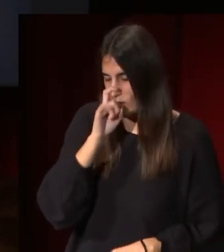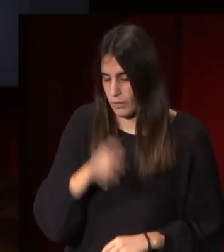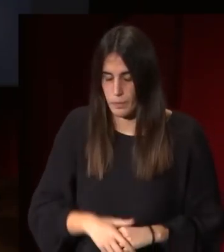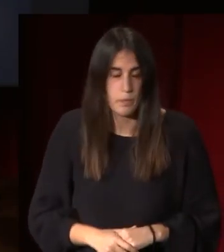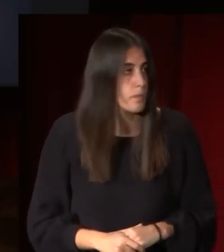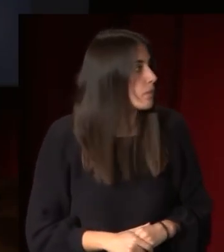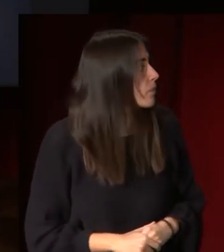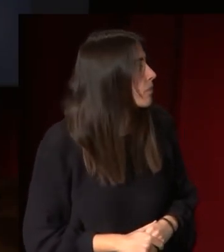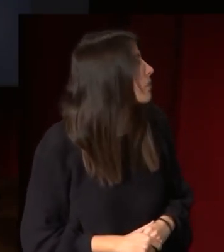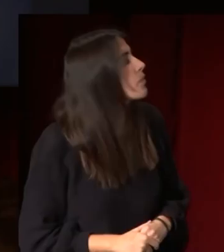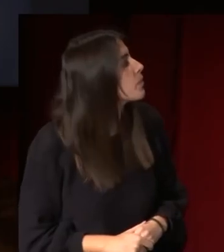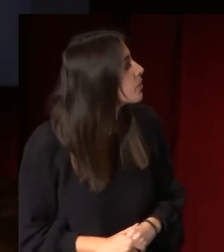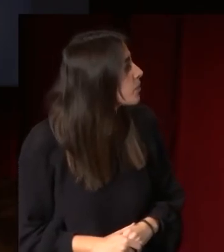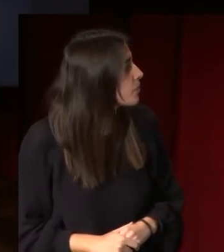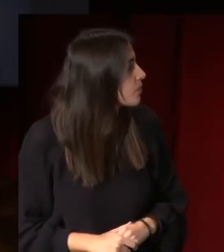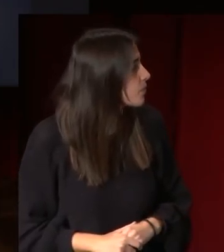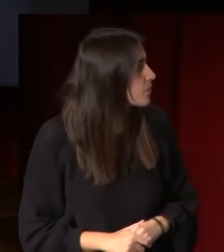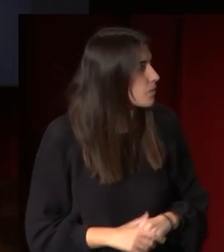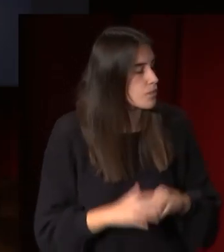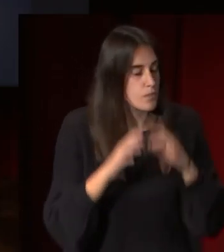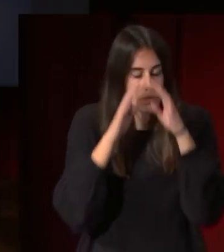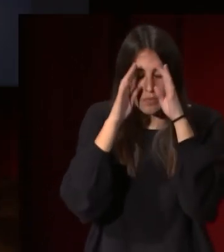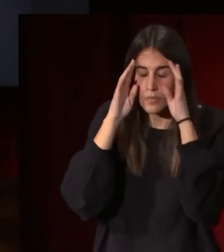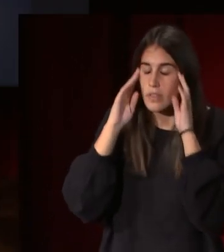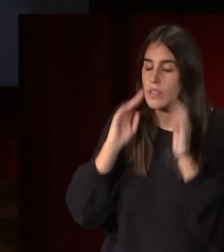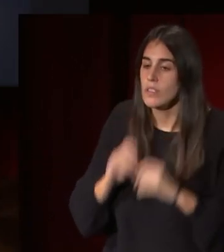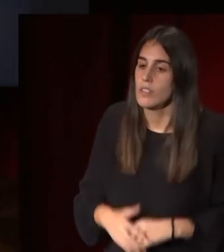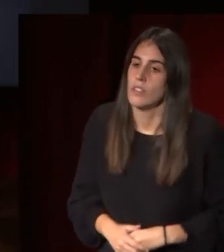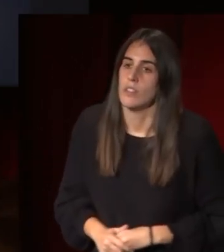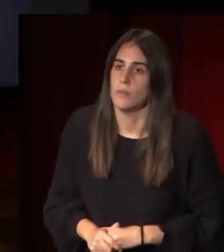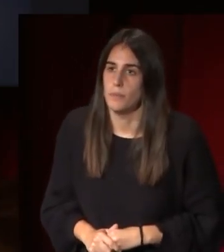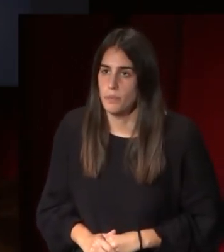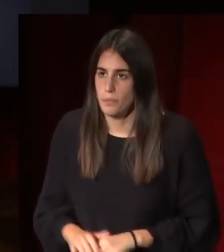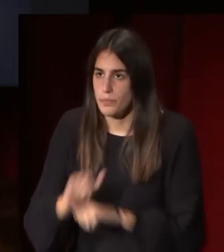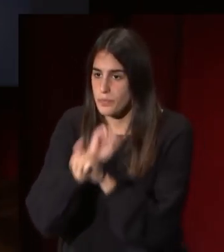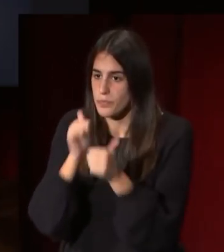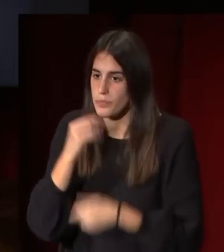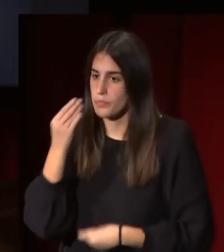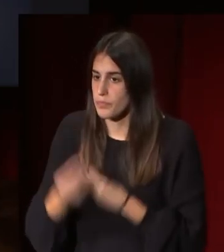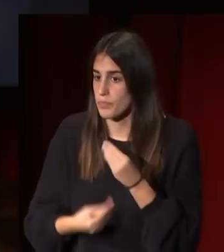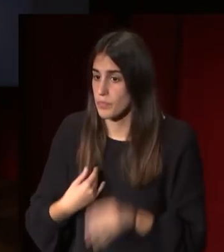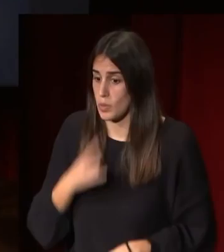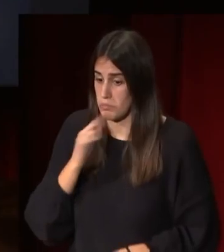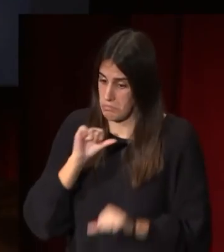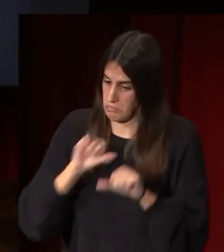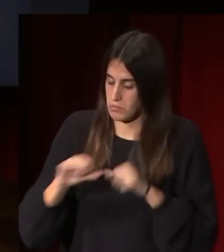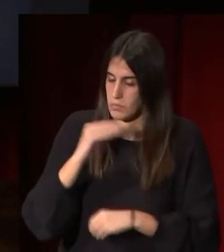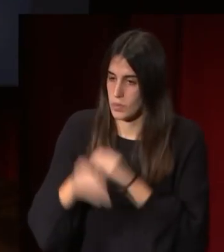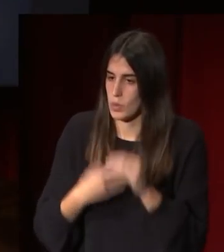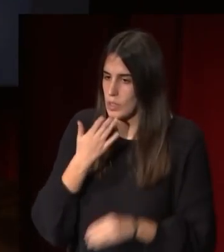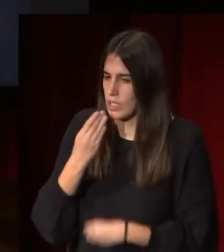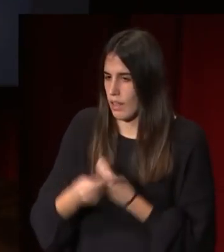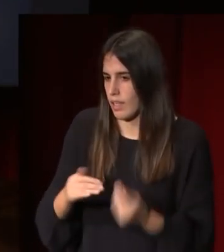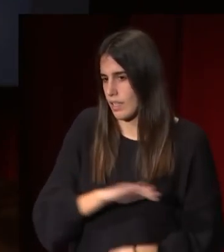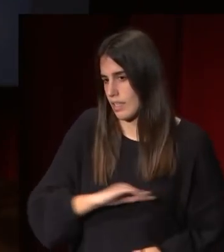el modelo que él está utilizando y que a partir de ahora va a utilizar para los casos más importantes de los retratos de las mujeres más